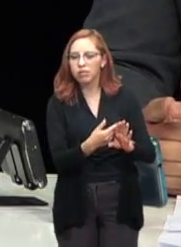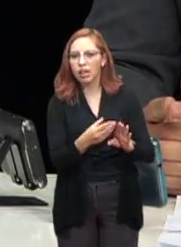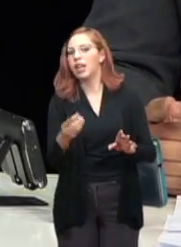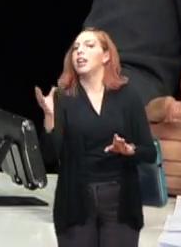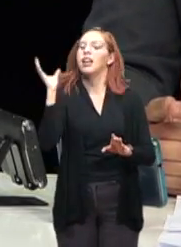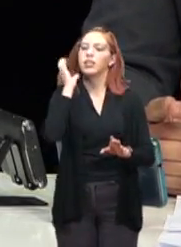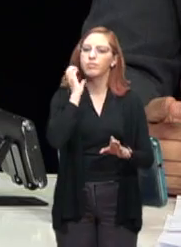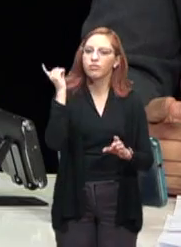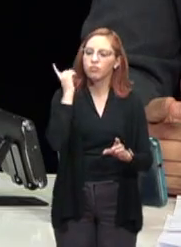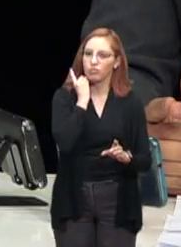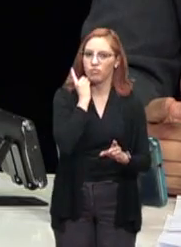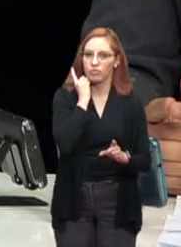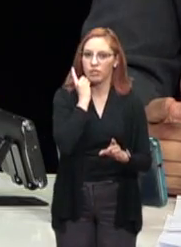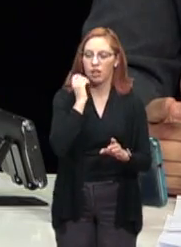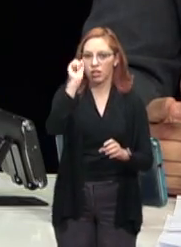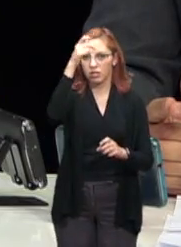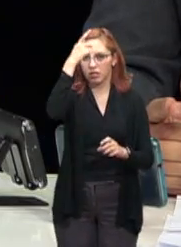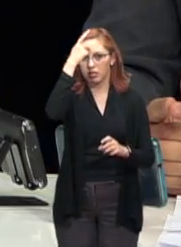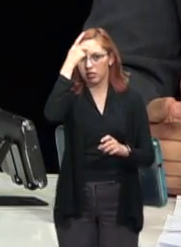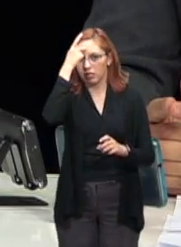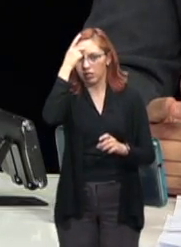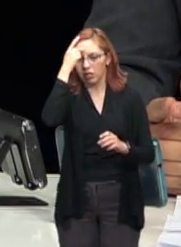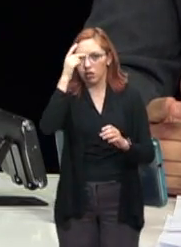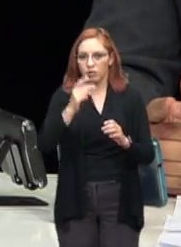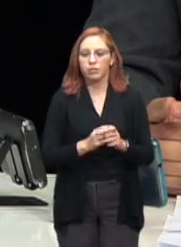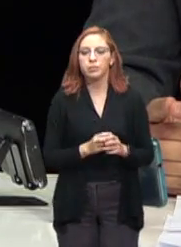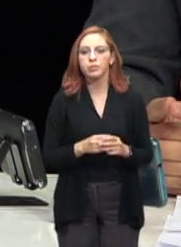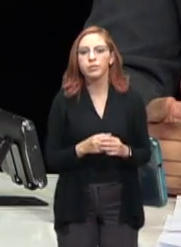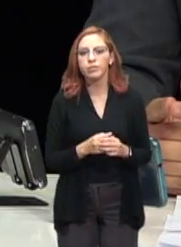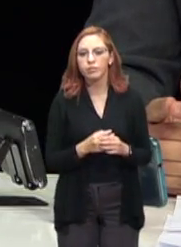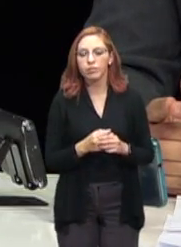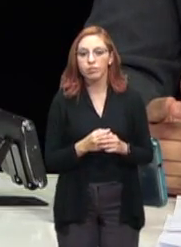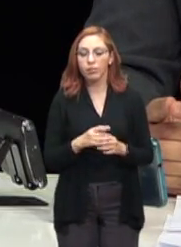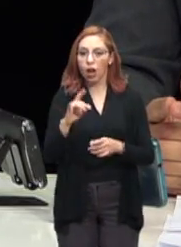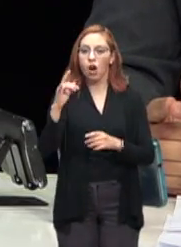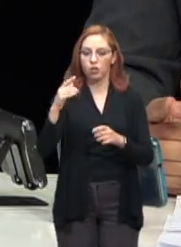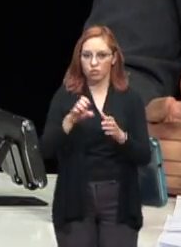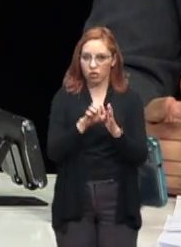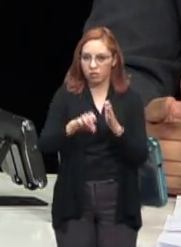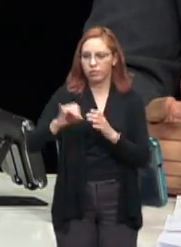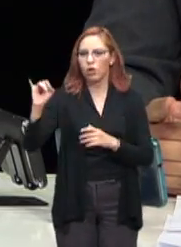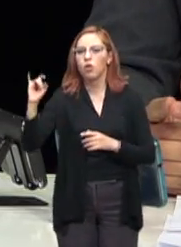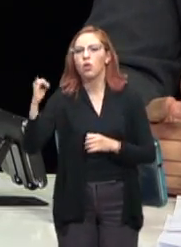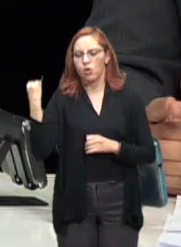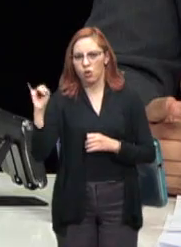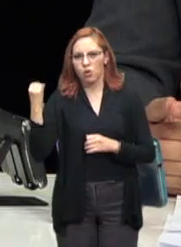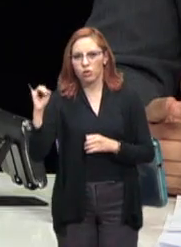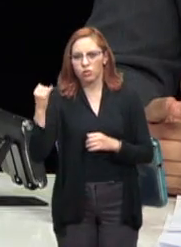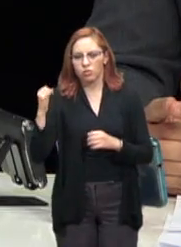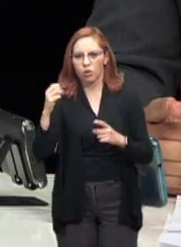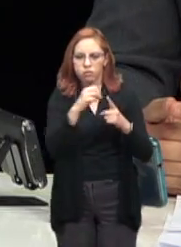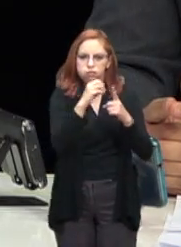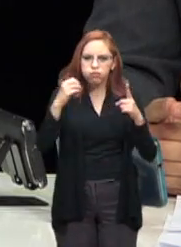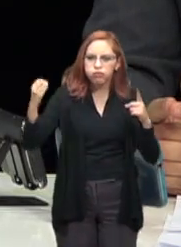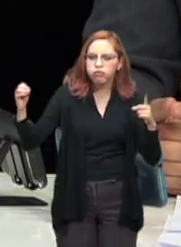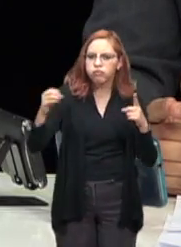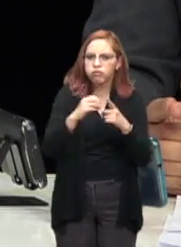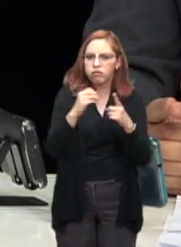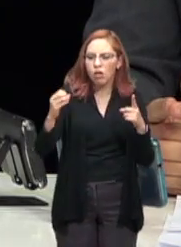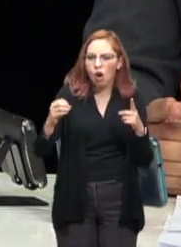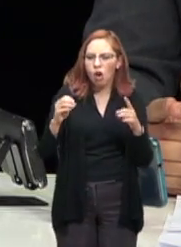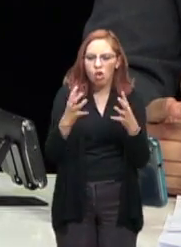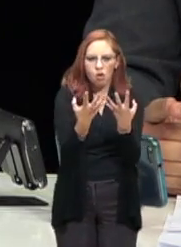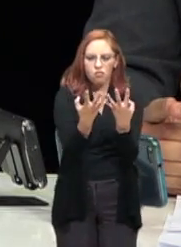de Diputados, porque ahí también tenemos de San Luis Potosí unos levanta dedos, es que en junio organizaron una especie como de